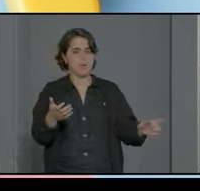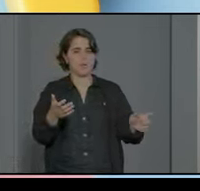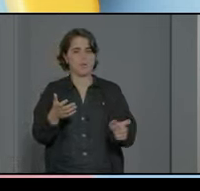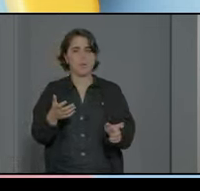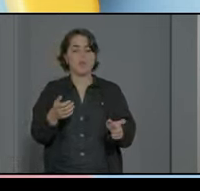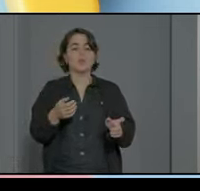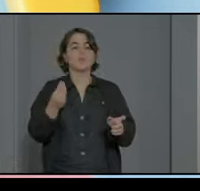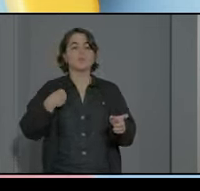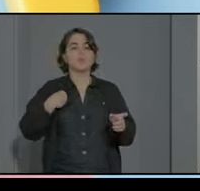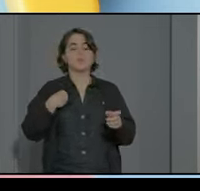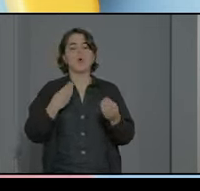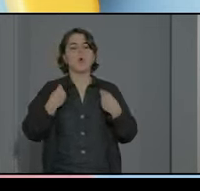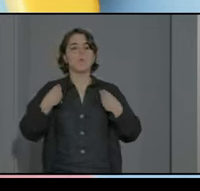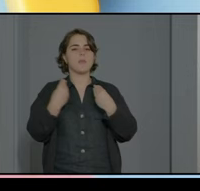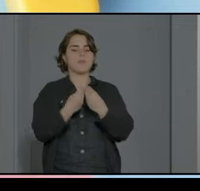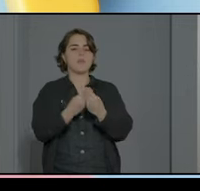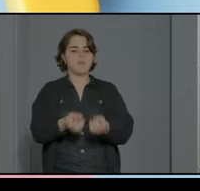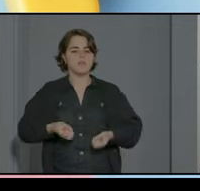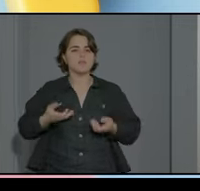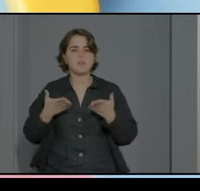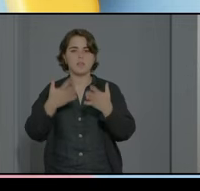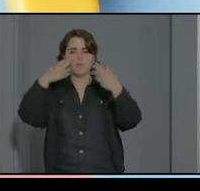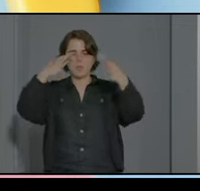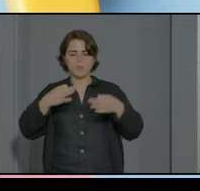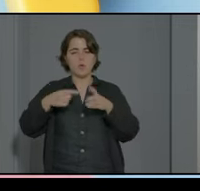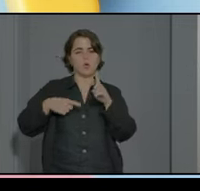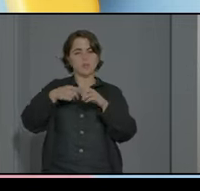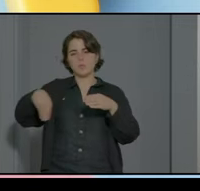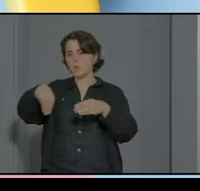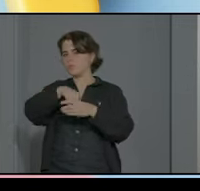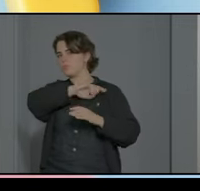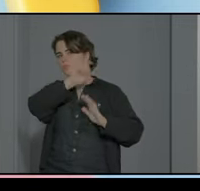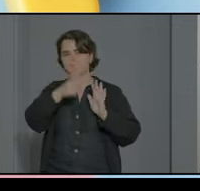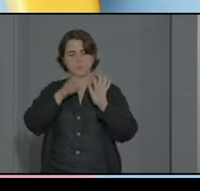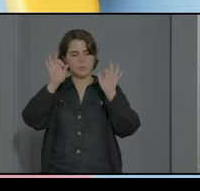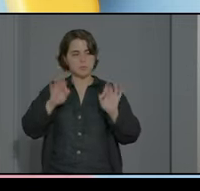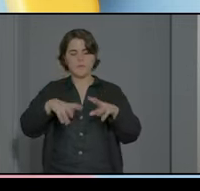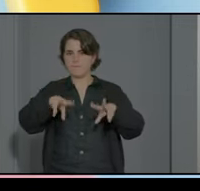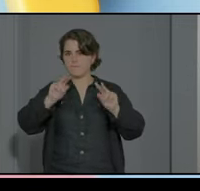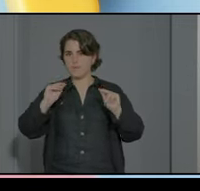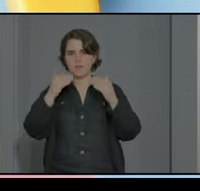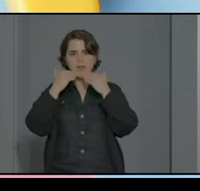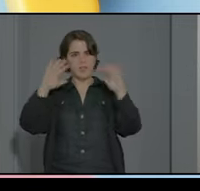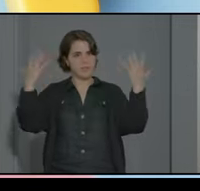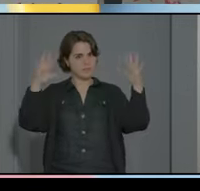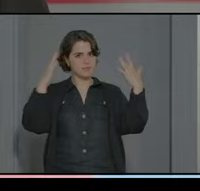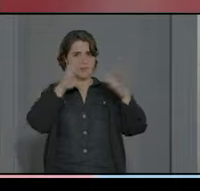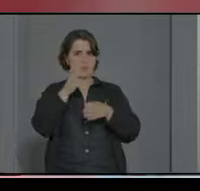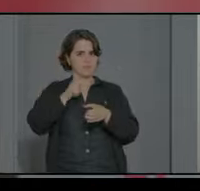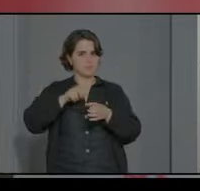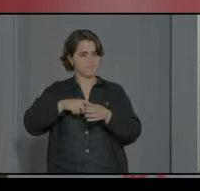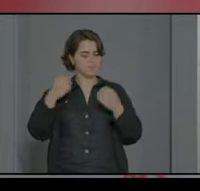la convivencia como expresión última de la verdadera inclusión y esto es todo muchas gracias por su atención